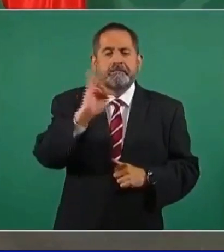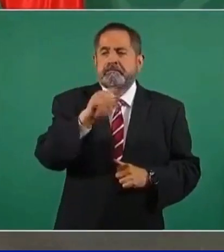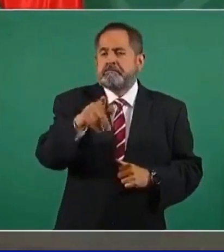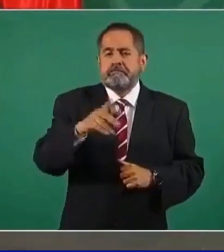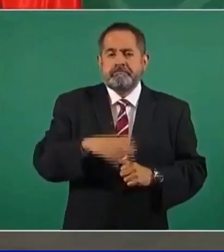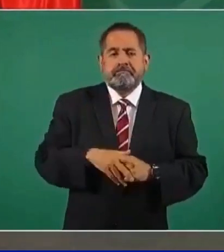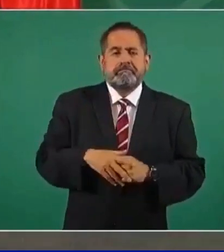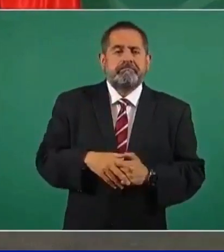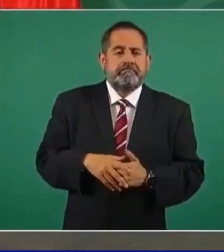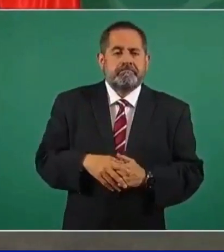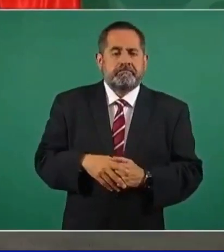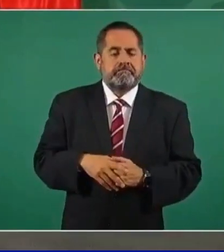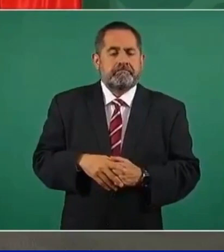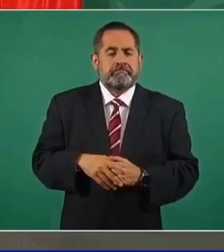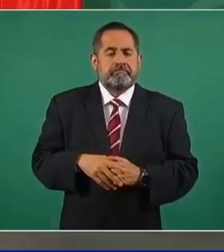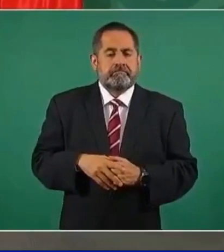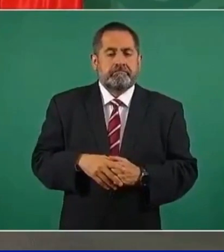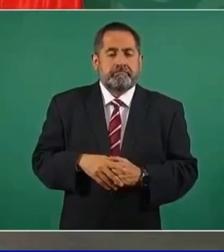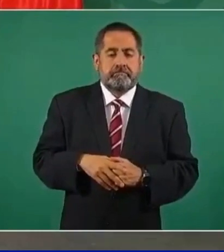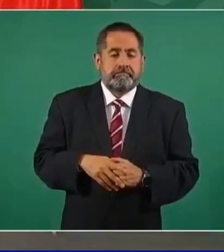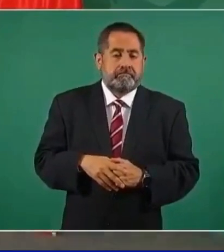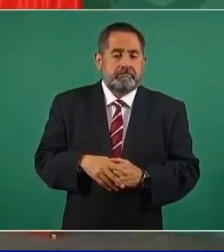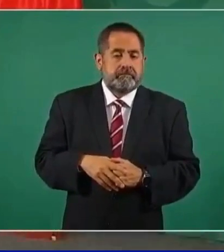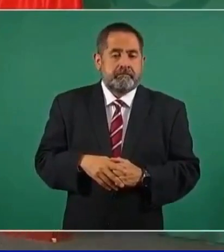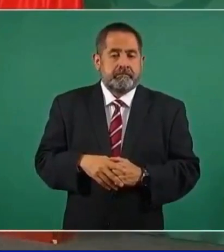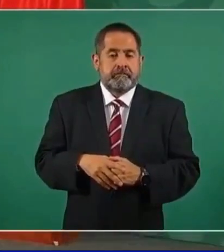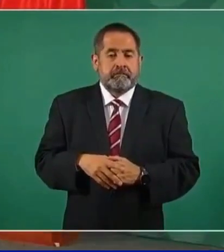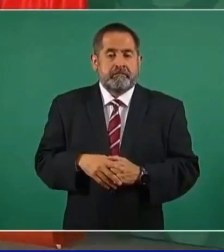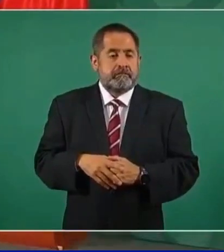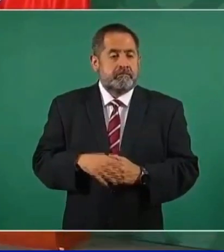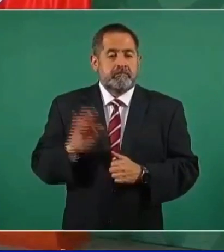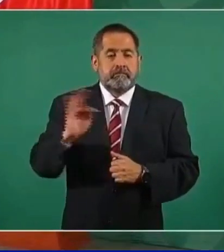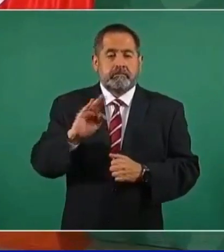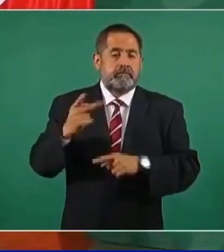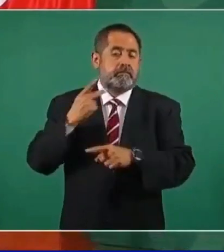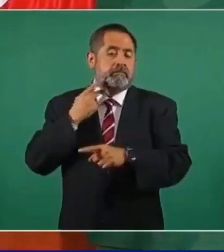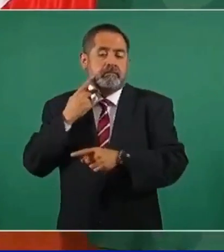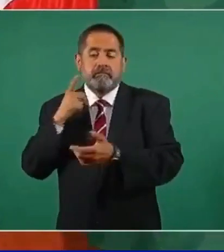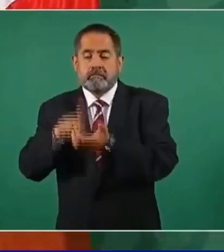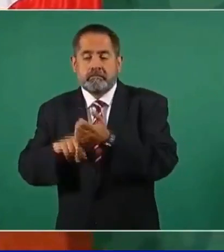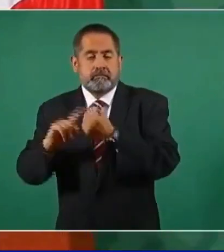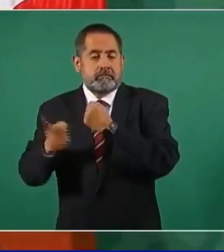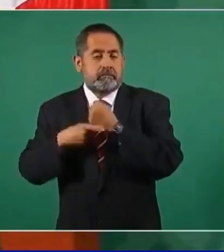confrontación política.